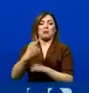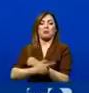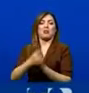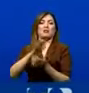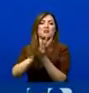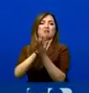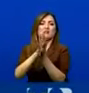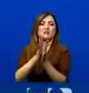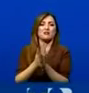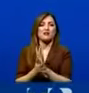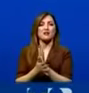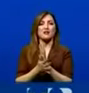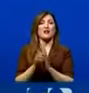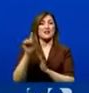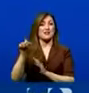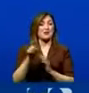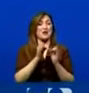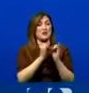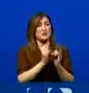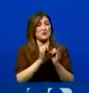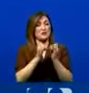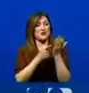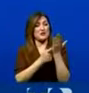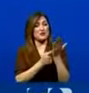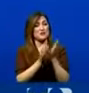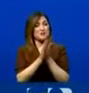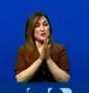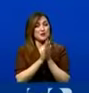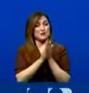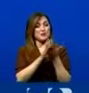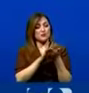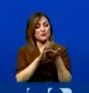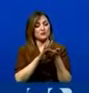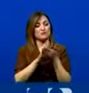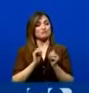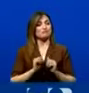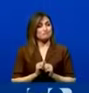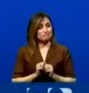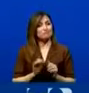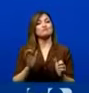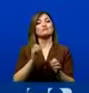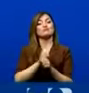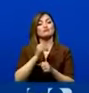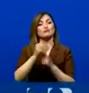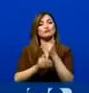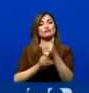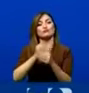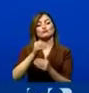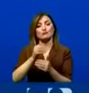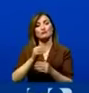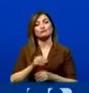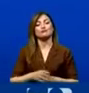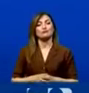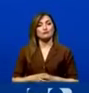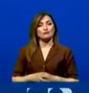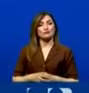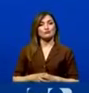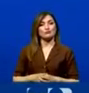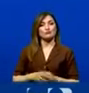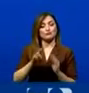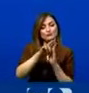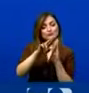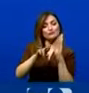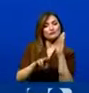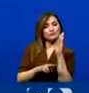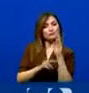analizarse, caso por caso, cada una de las solicitudes. Y debió realizarse el proceso de acuerdo con las reglas